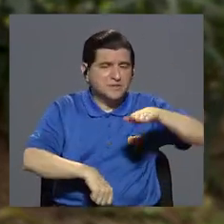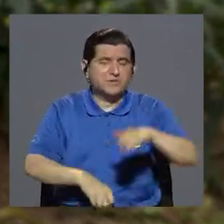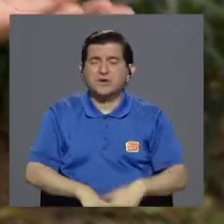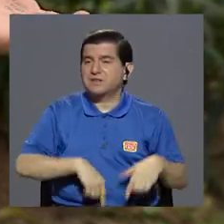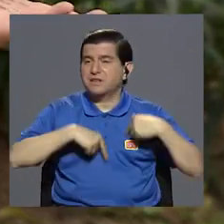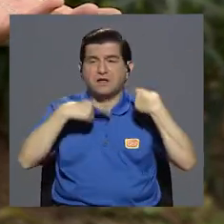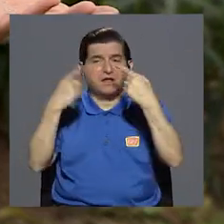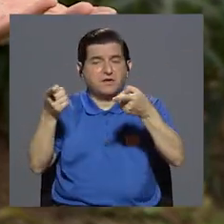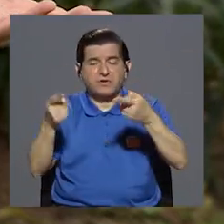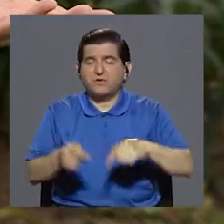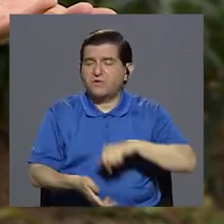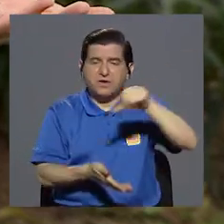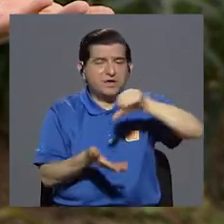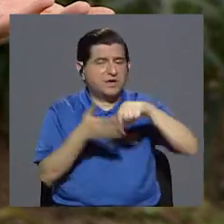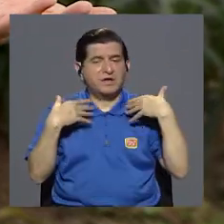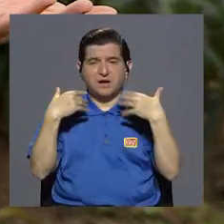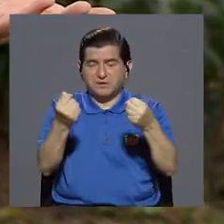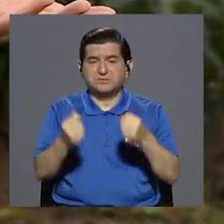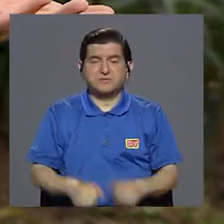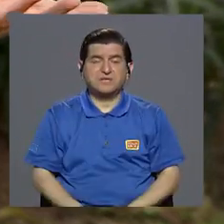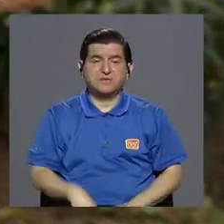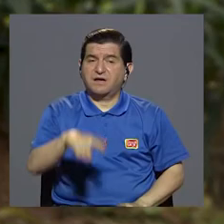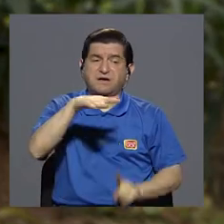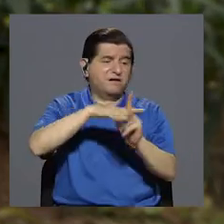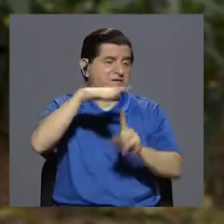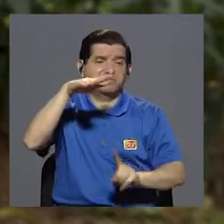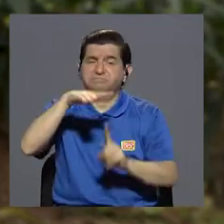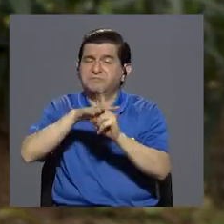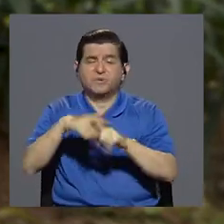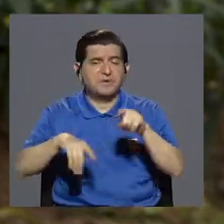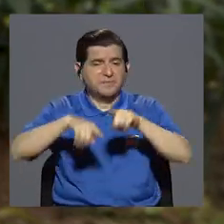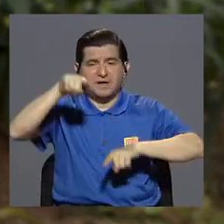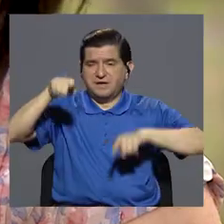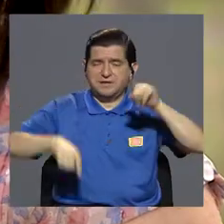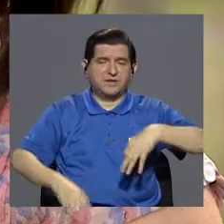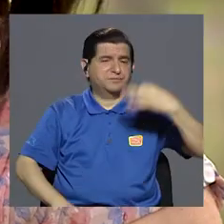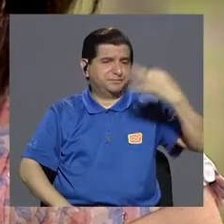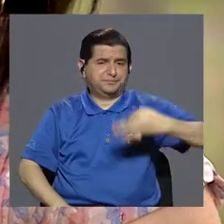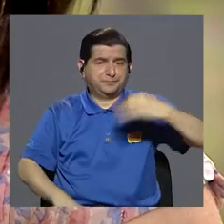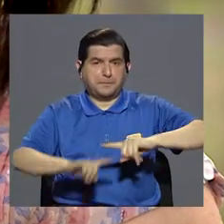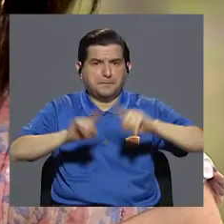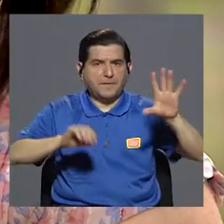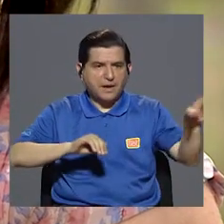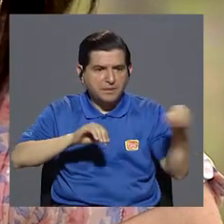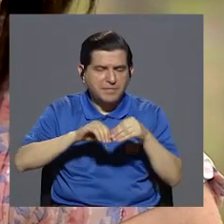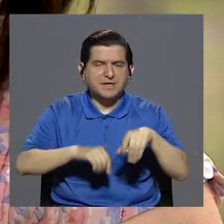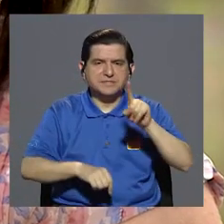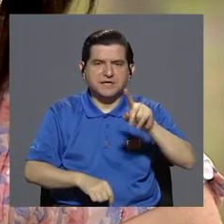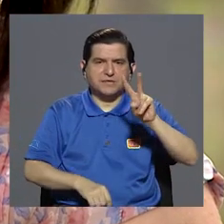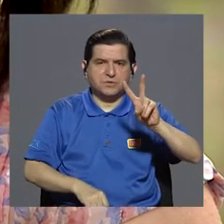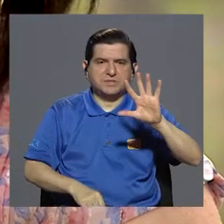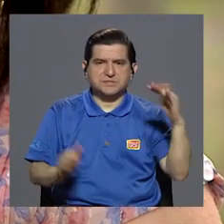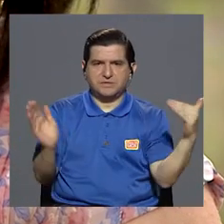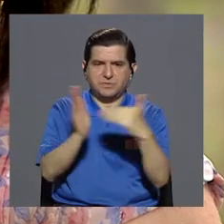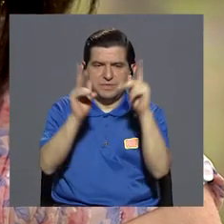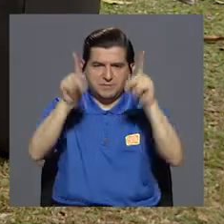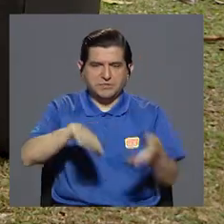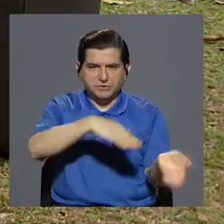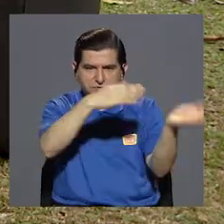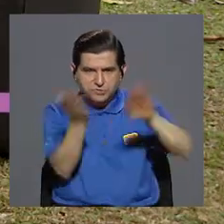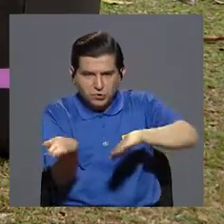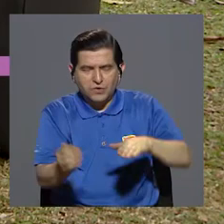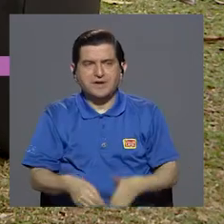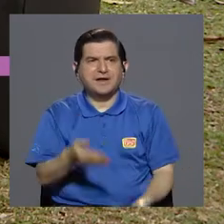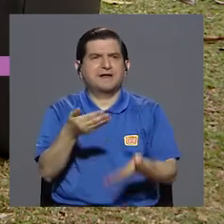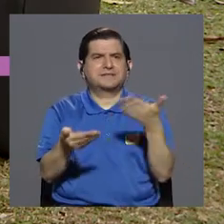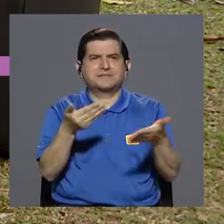serpientes no acuden a los centros de salud y por lo tanto no aparecen en las estadísticas oficiales. Pero además de estos 125 mil personas que